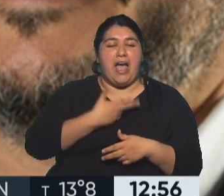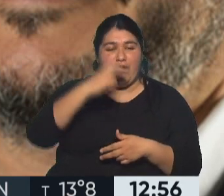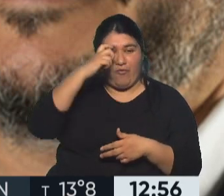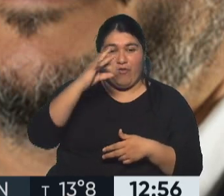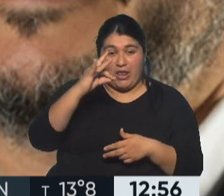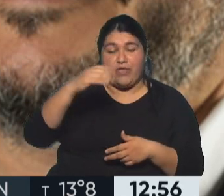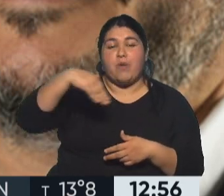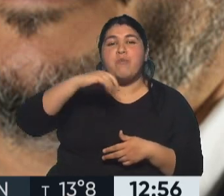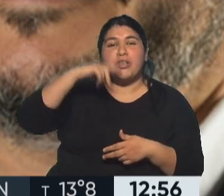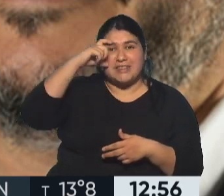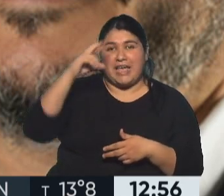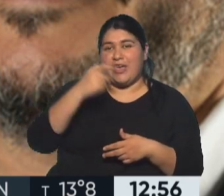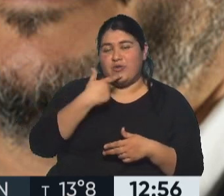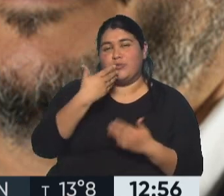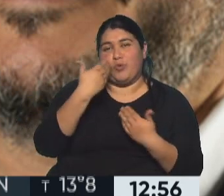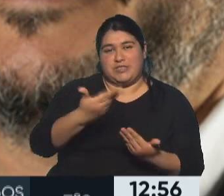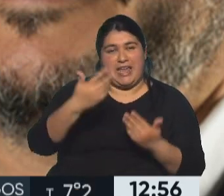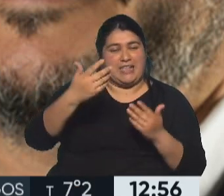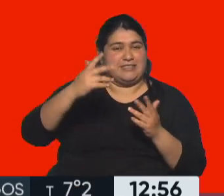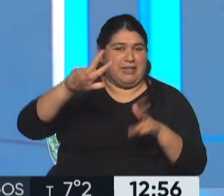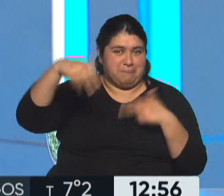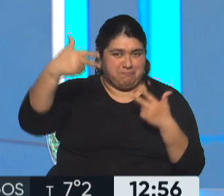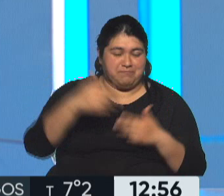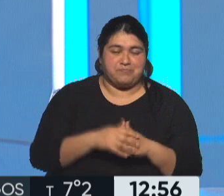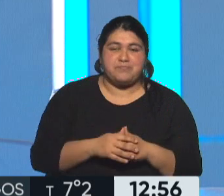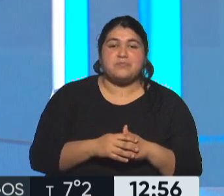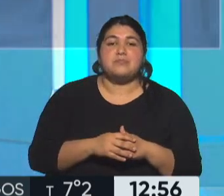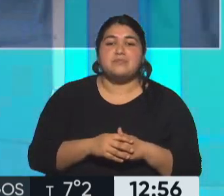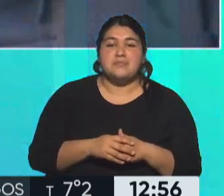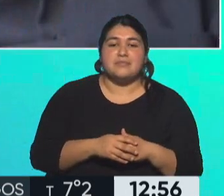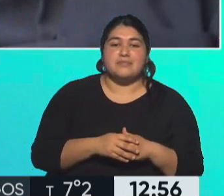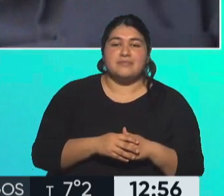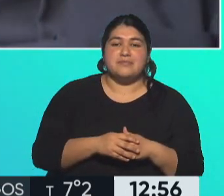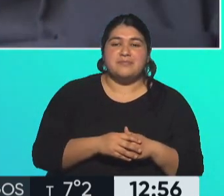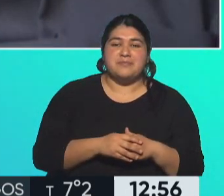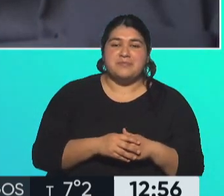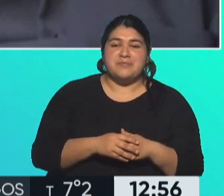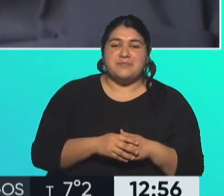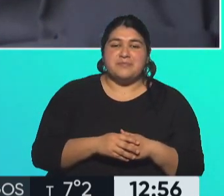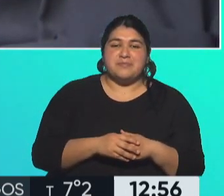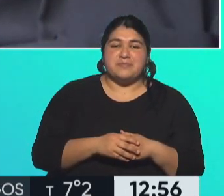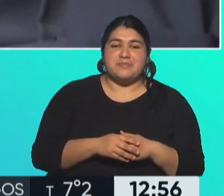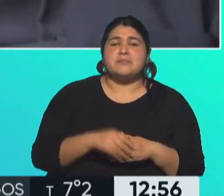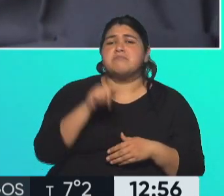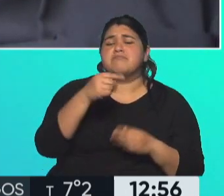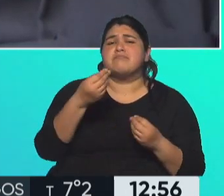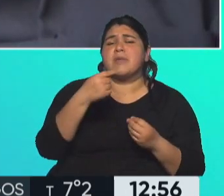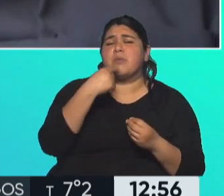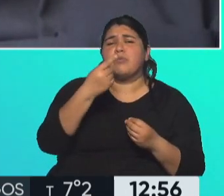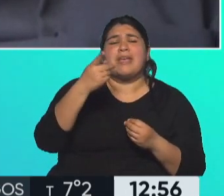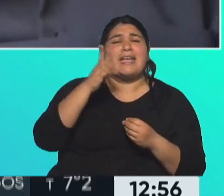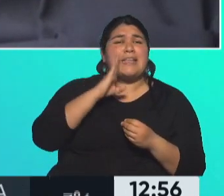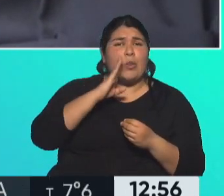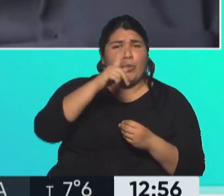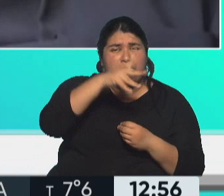estar con nosotros. La primera pregunta es con respecto a qué cambió en Estados Unidos, cómo